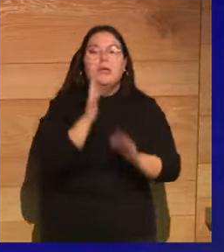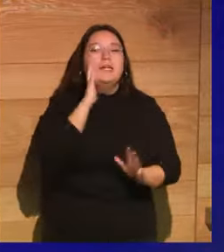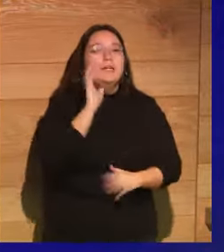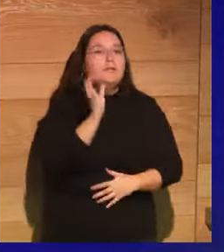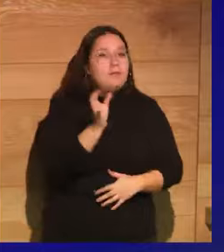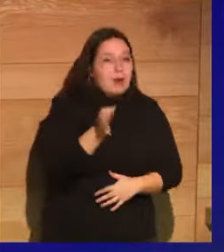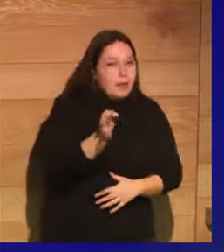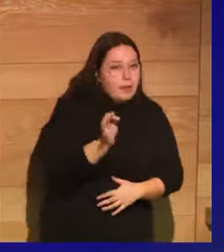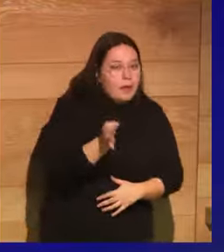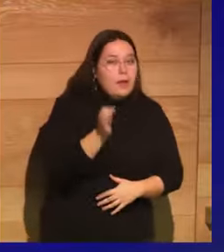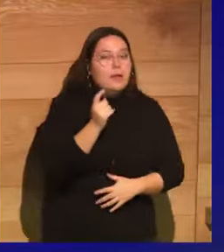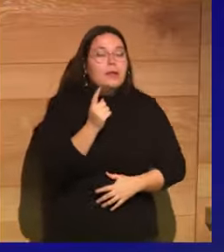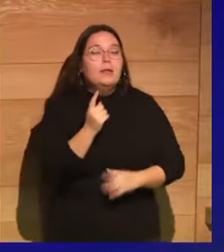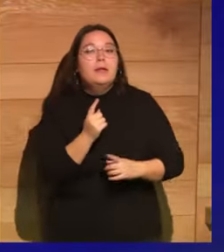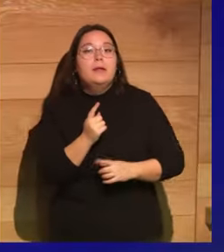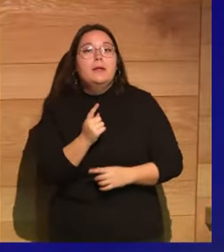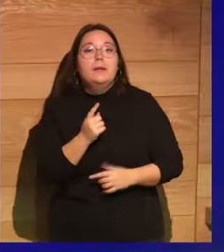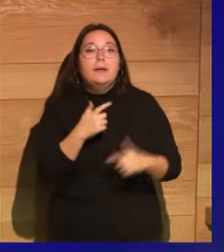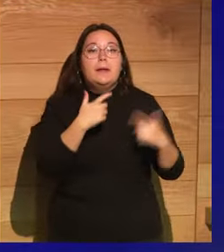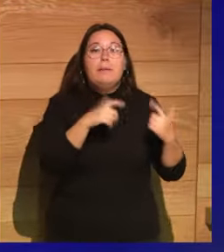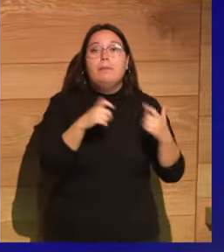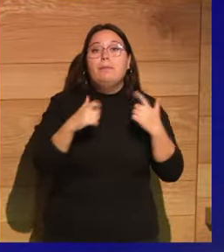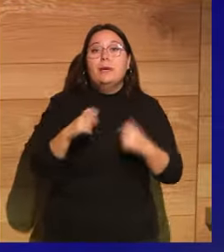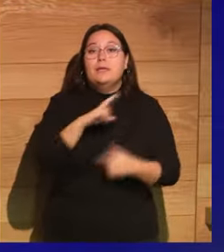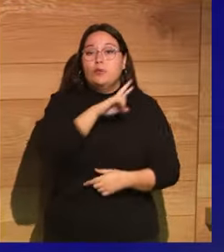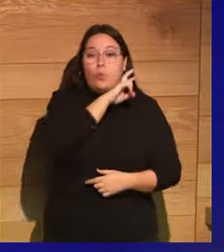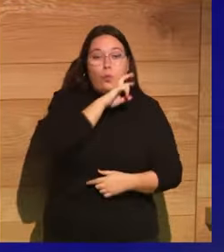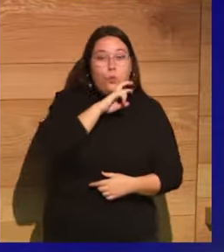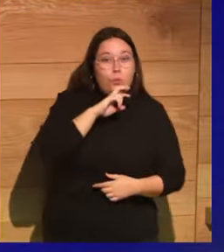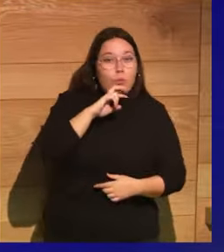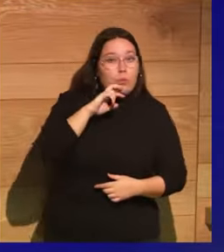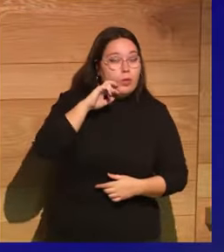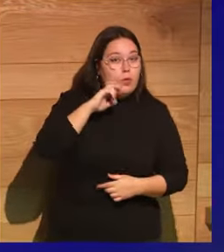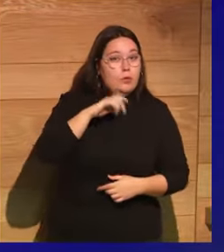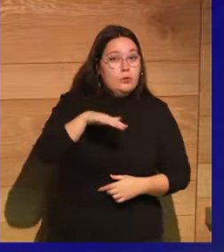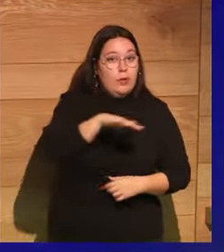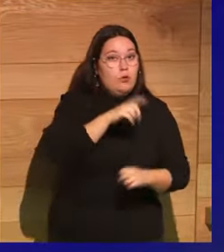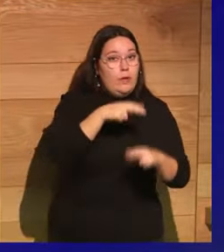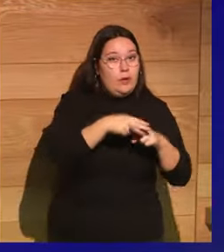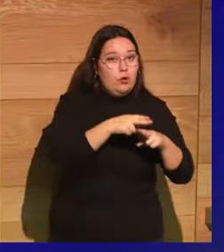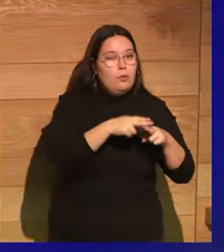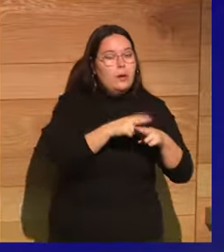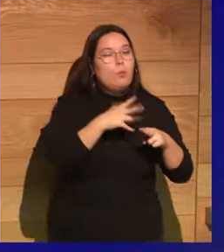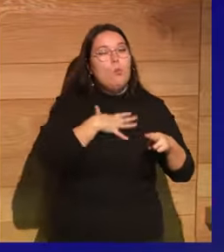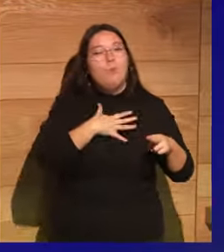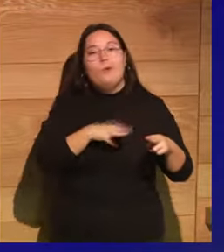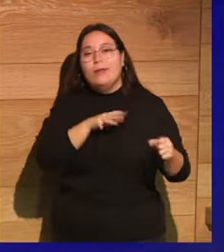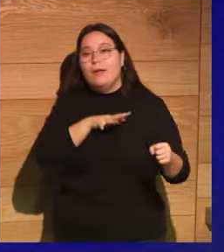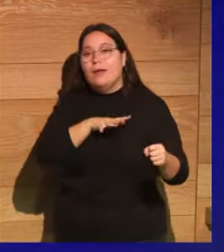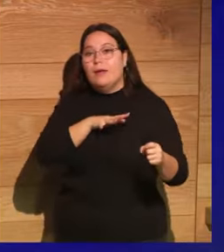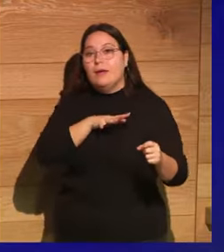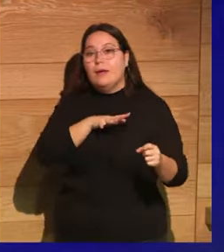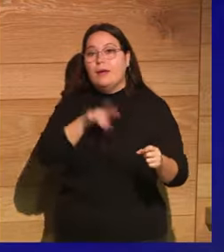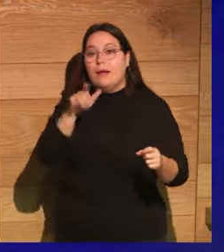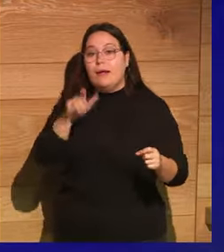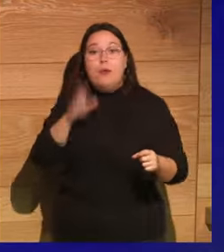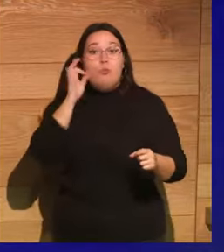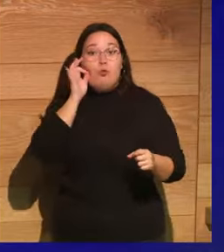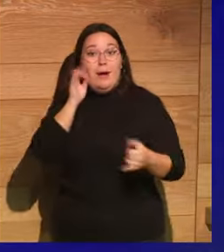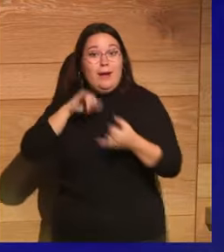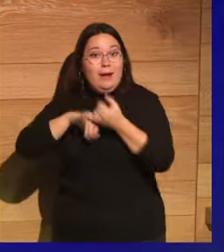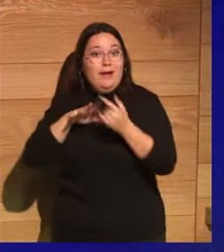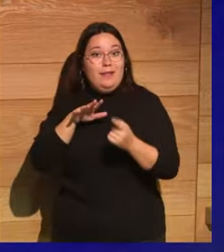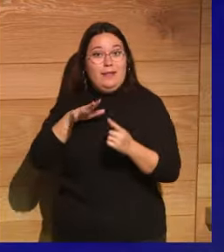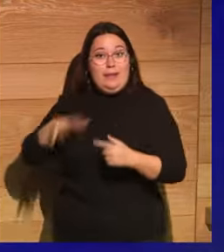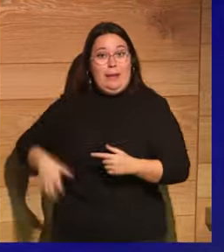cierto que sectores judíos de Roma pudieron quizá influir en la mujer del emperador Nerón,